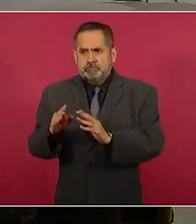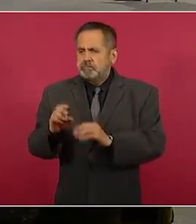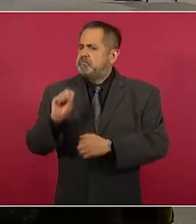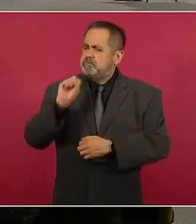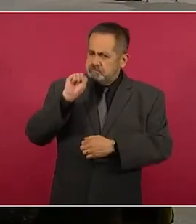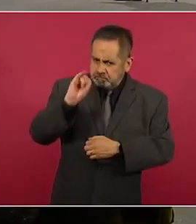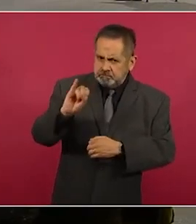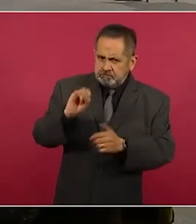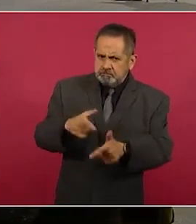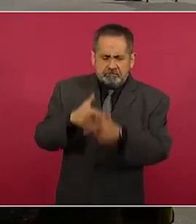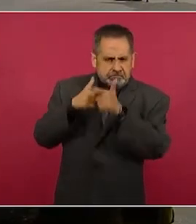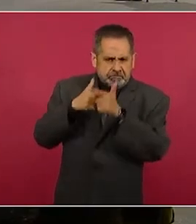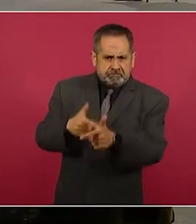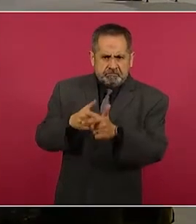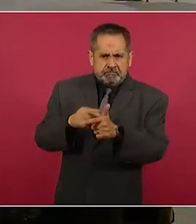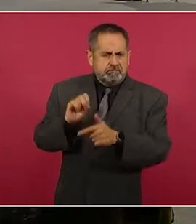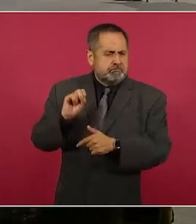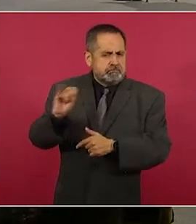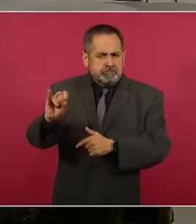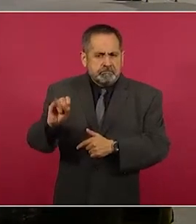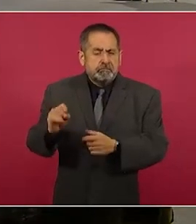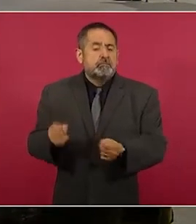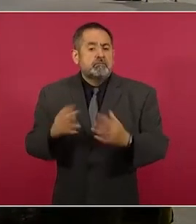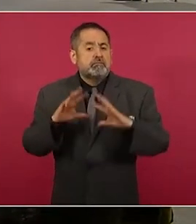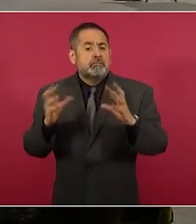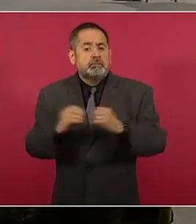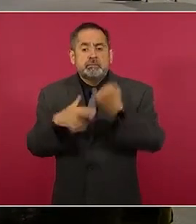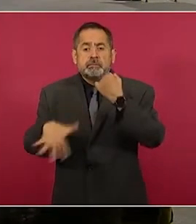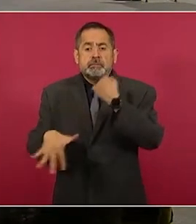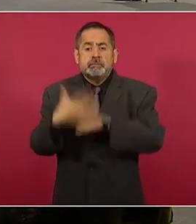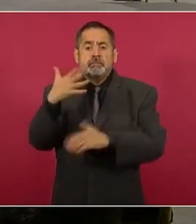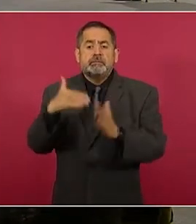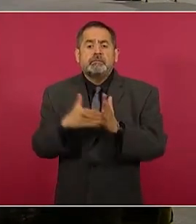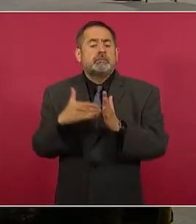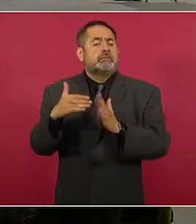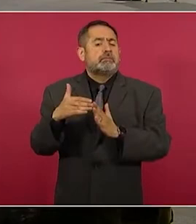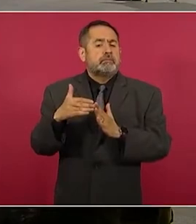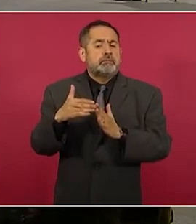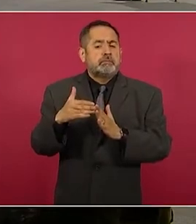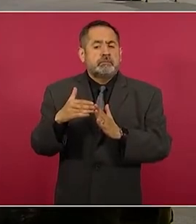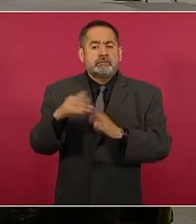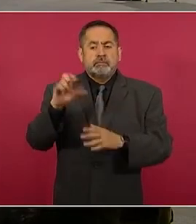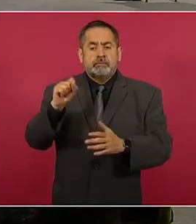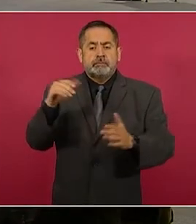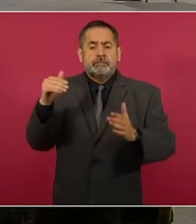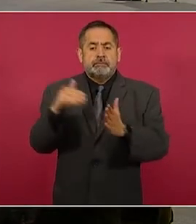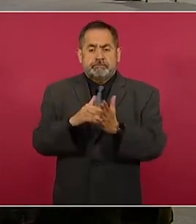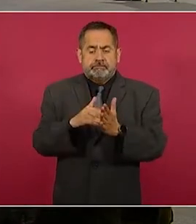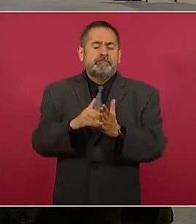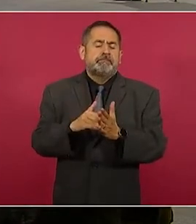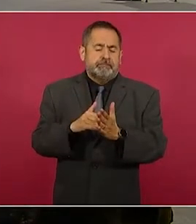15 millones 60 mil